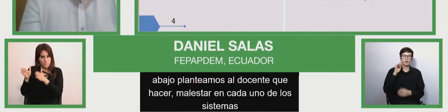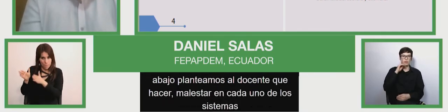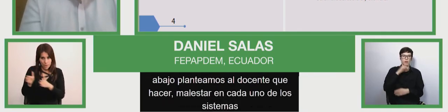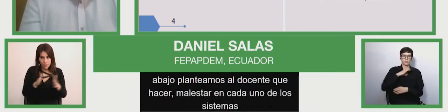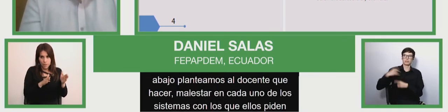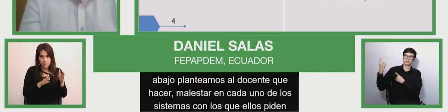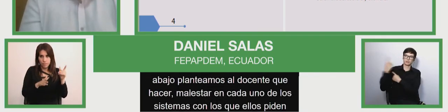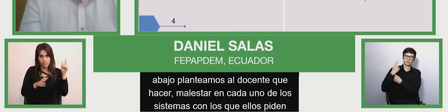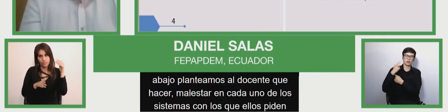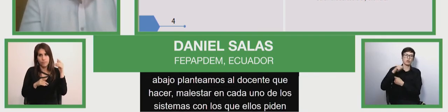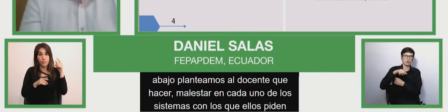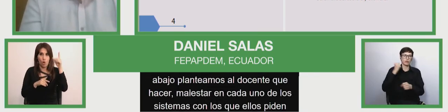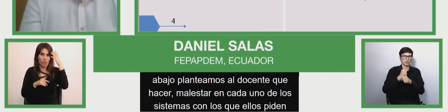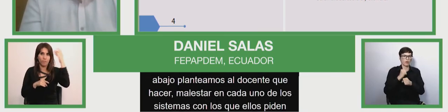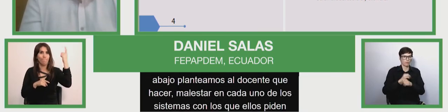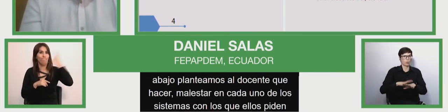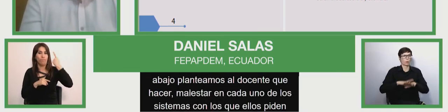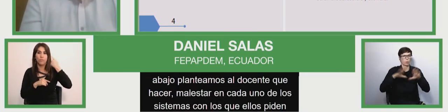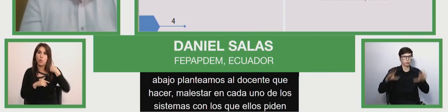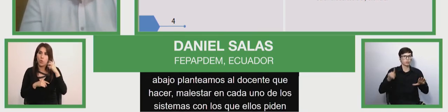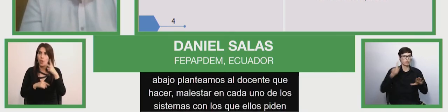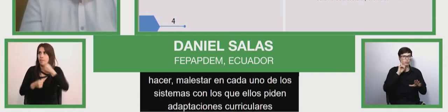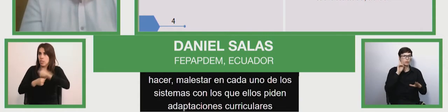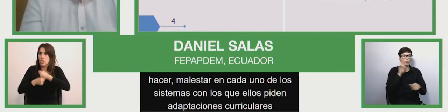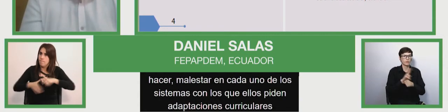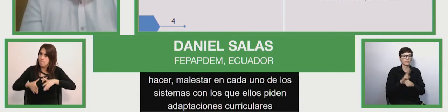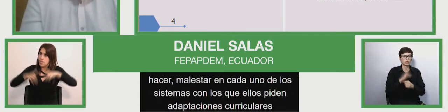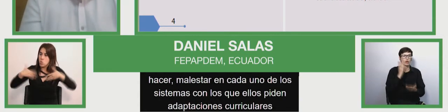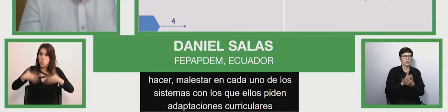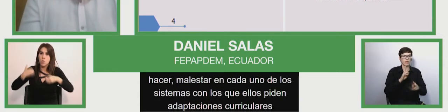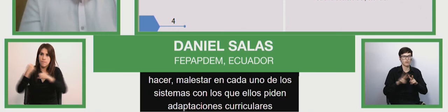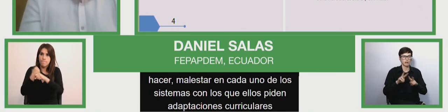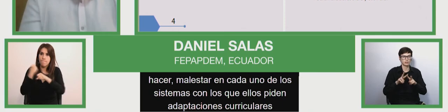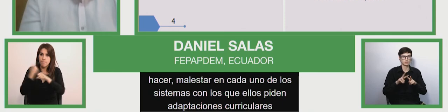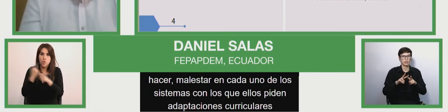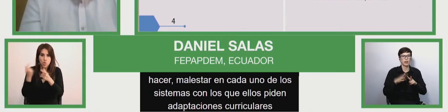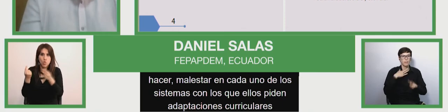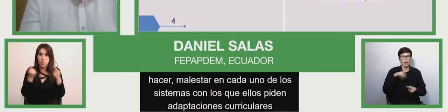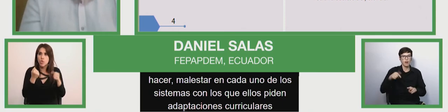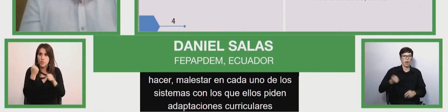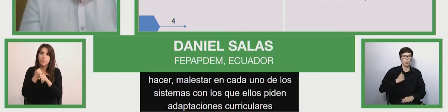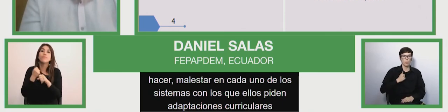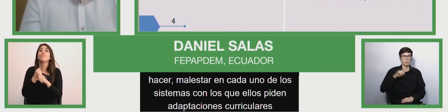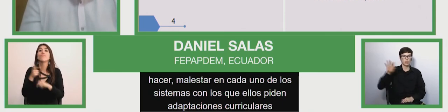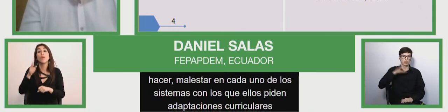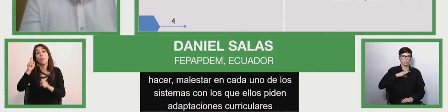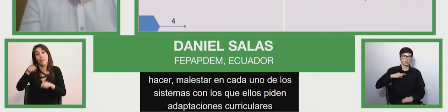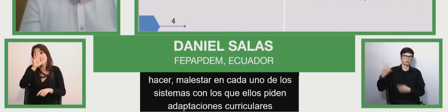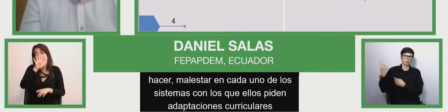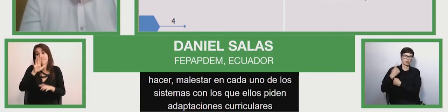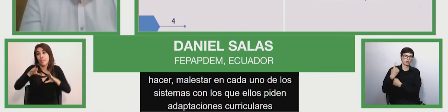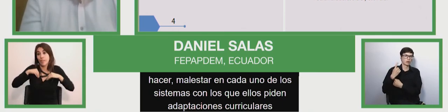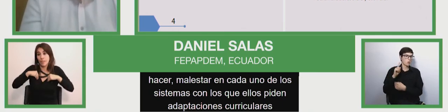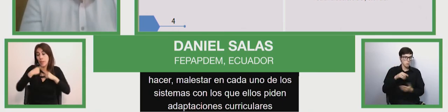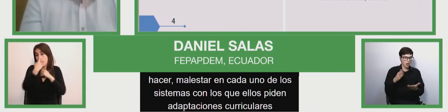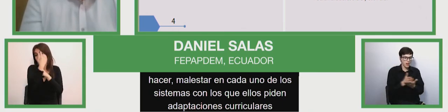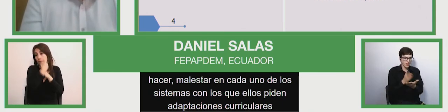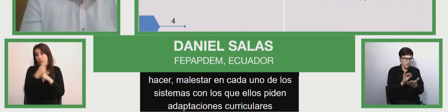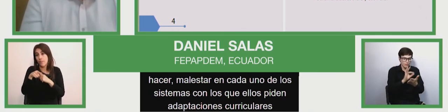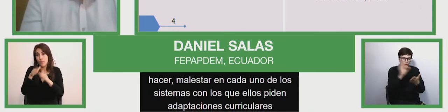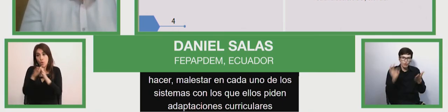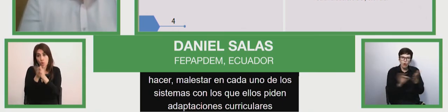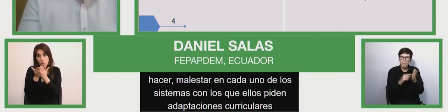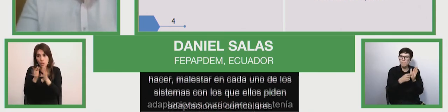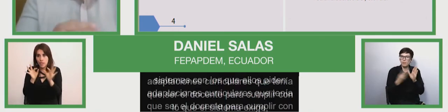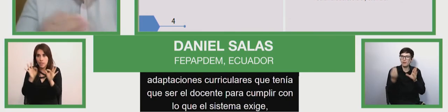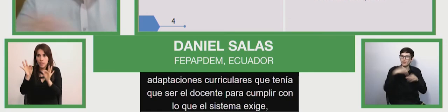era un trabajo enorme que tenía que hacer el docente para cumplir con lo que el sistema le exige entonces acá está ya todo codificado todo está listo para que el docente no en caso de ser el